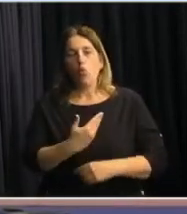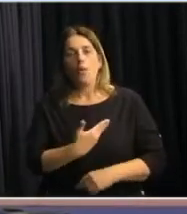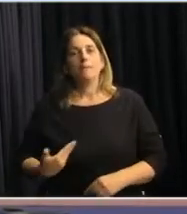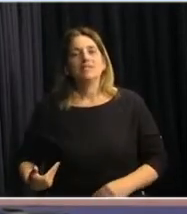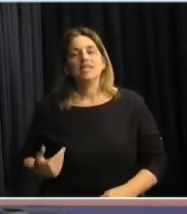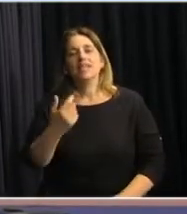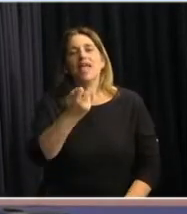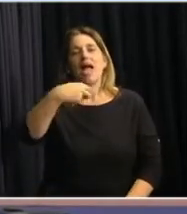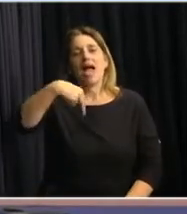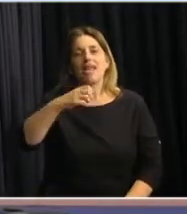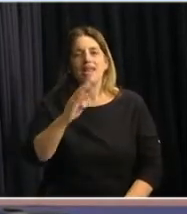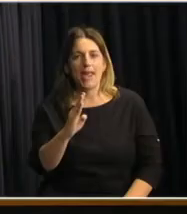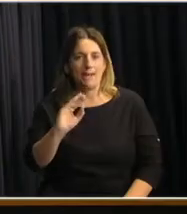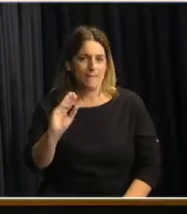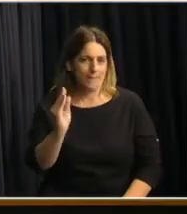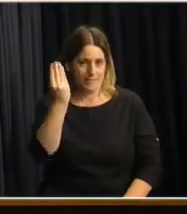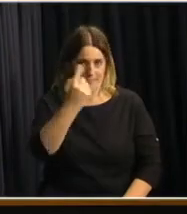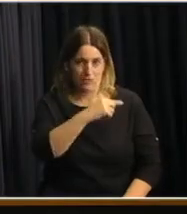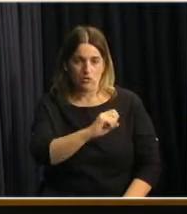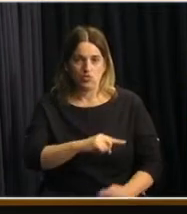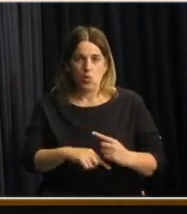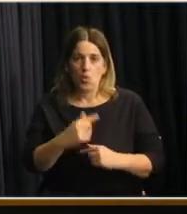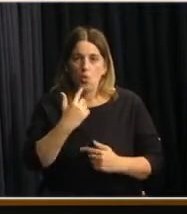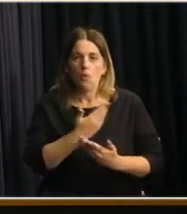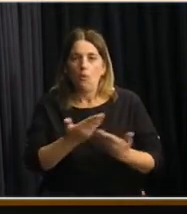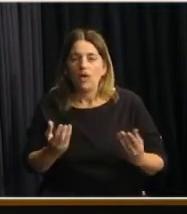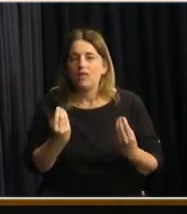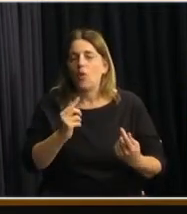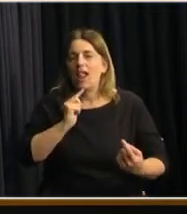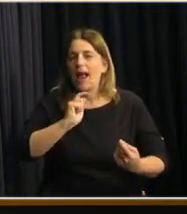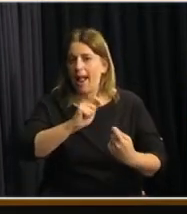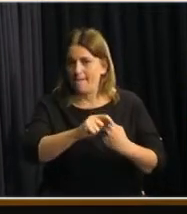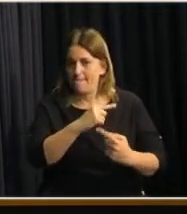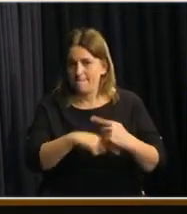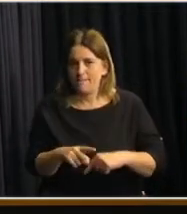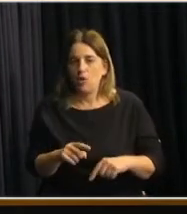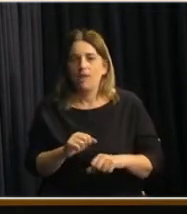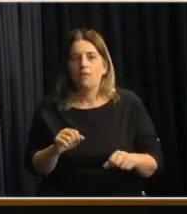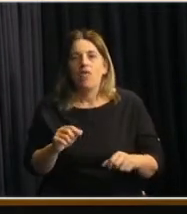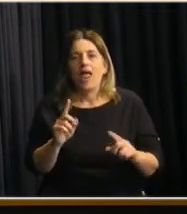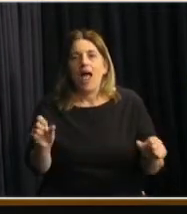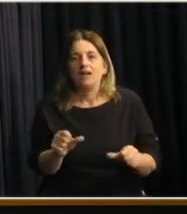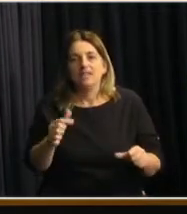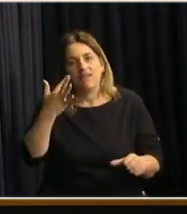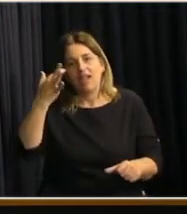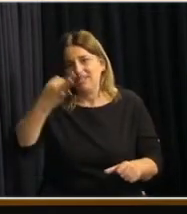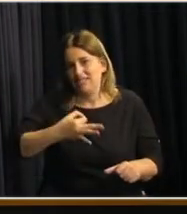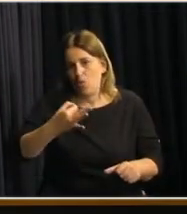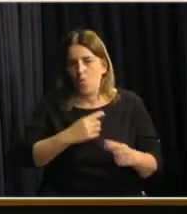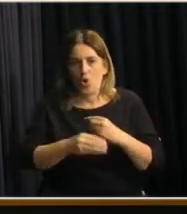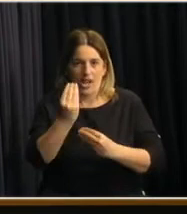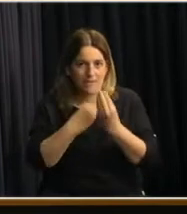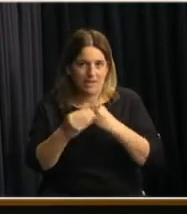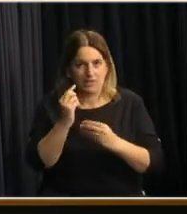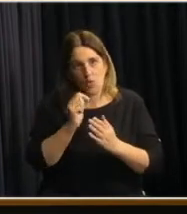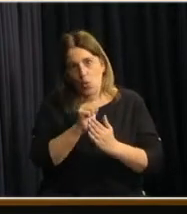de la ANEP que especifique cuáles son estos cambios para asegurar la alimentación a los niños